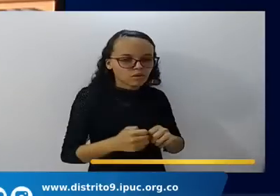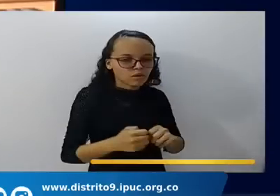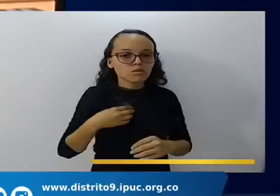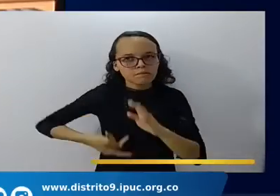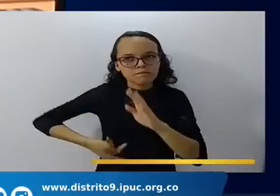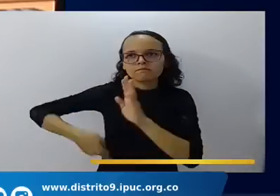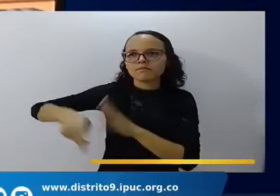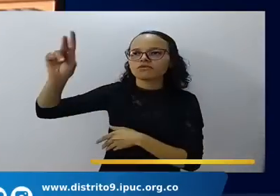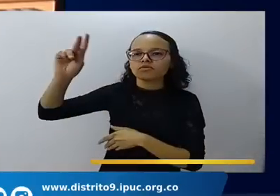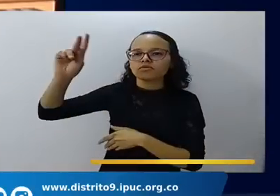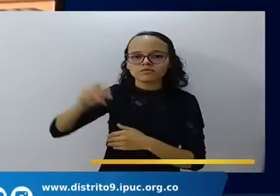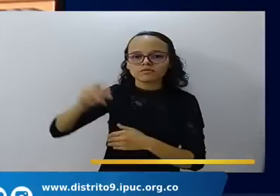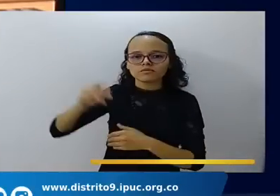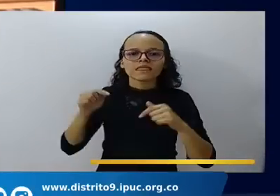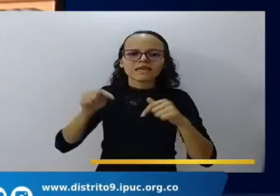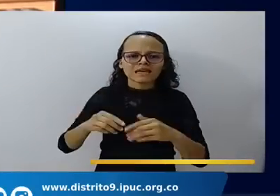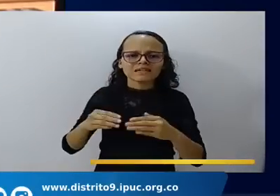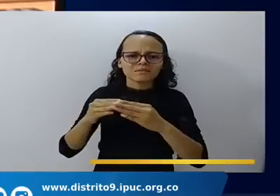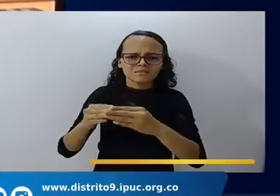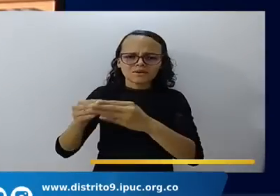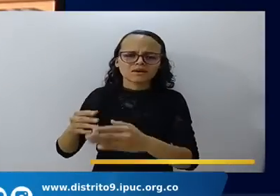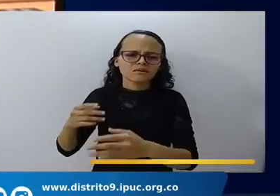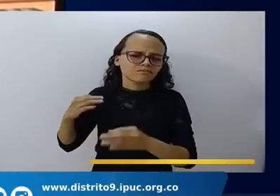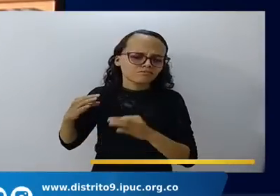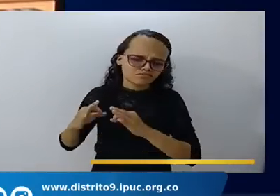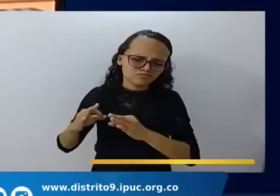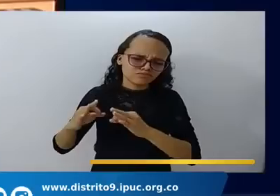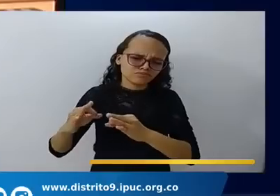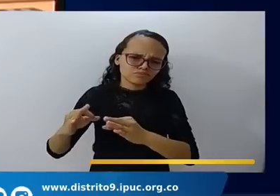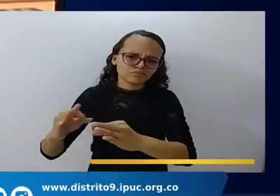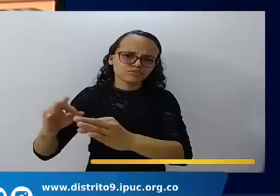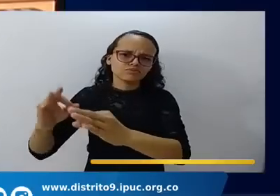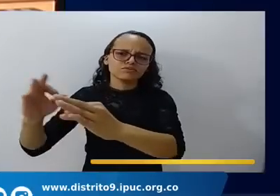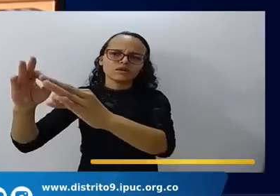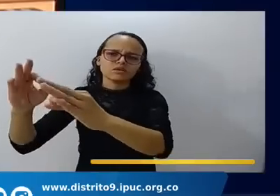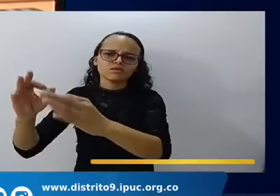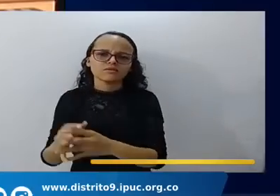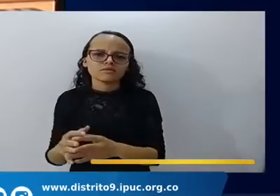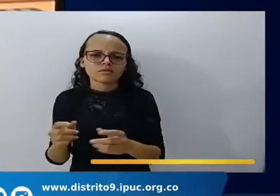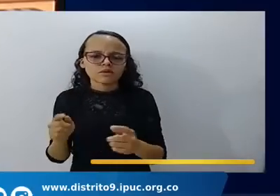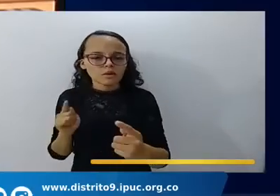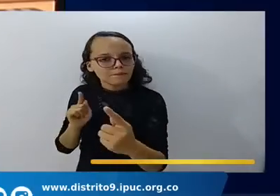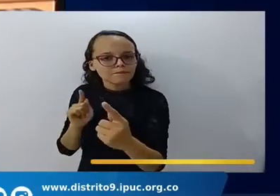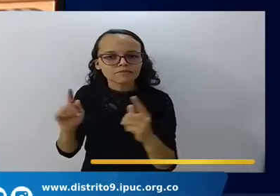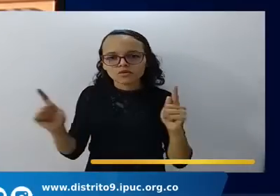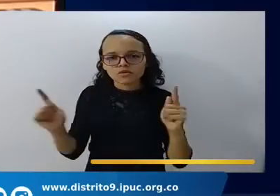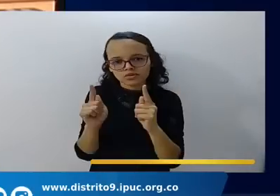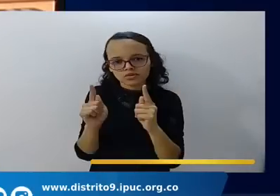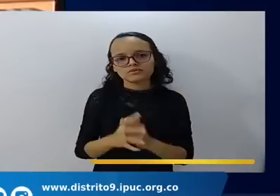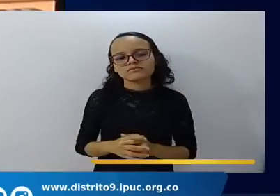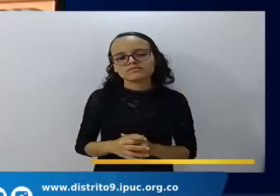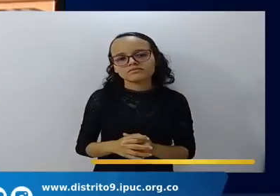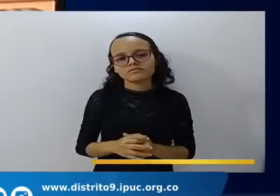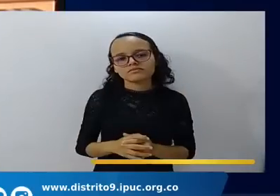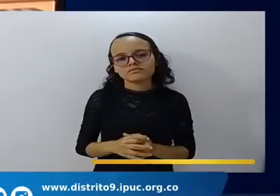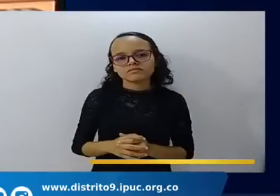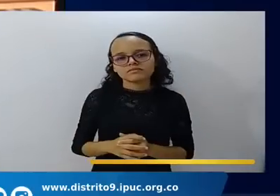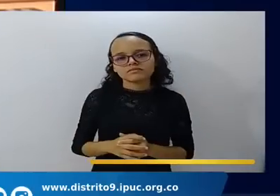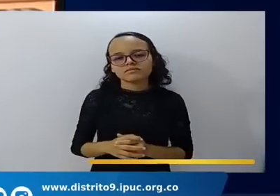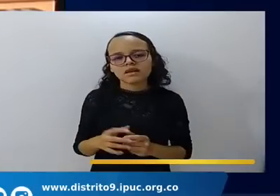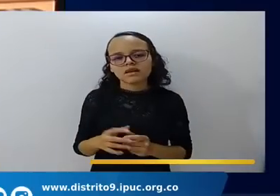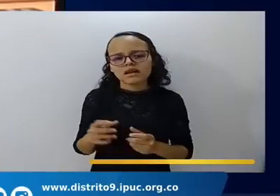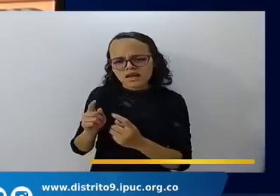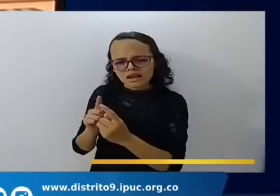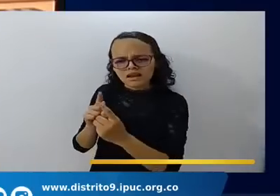Y este es un viaje largo pero muy corto. Largo